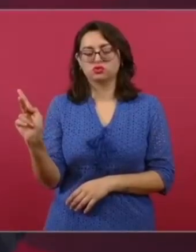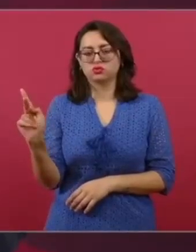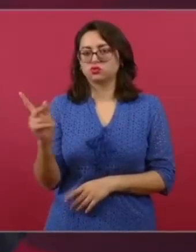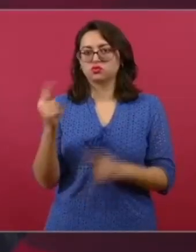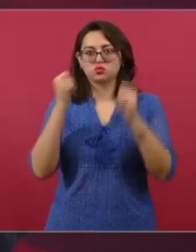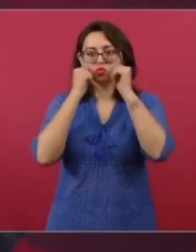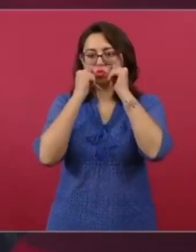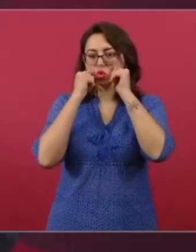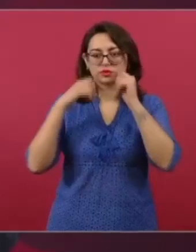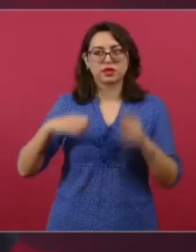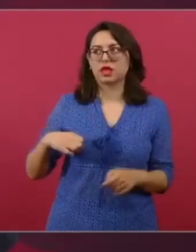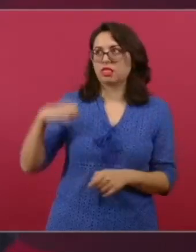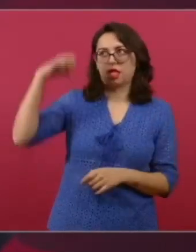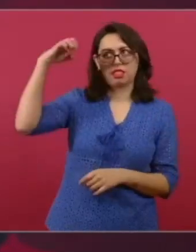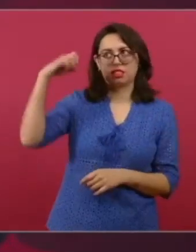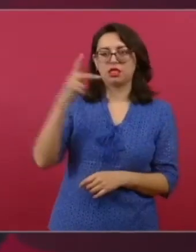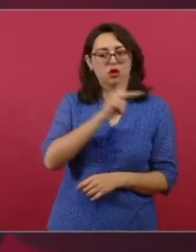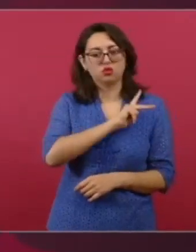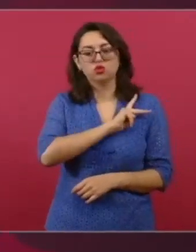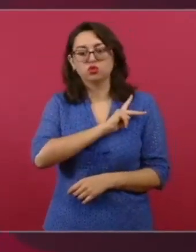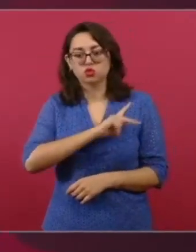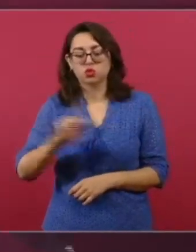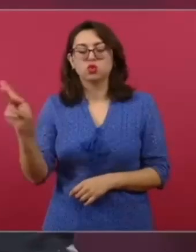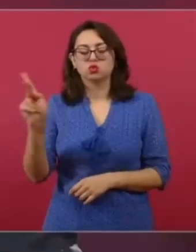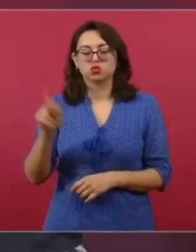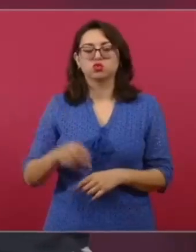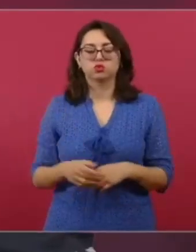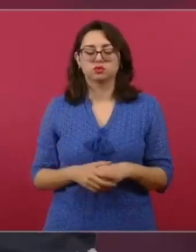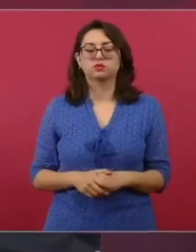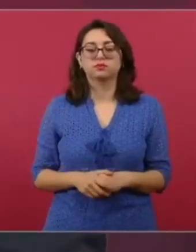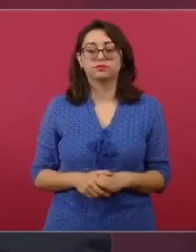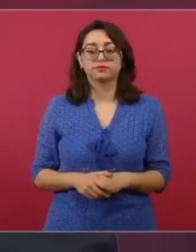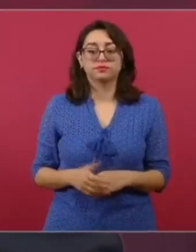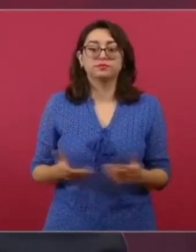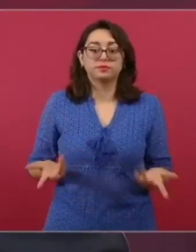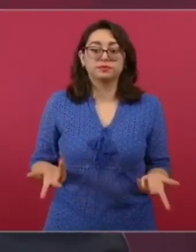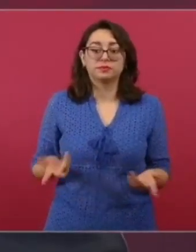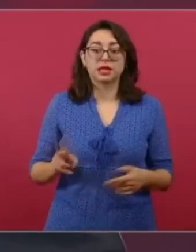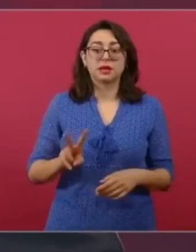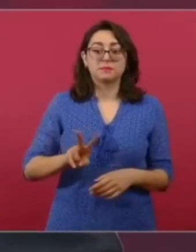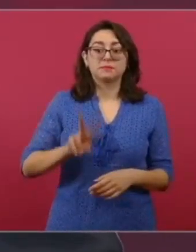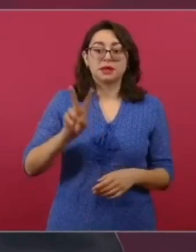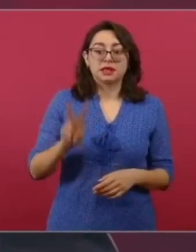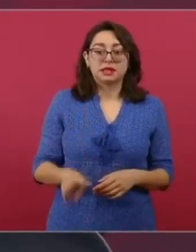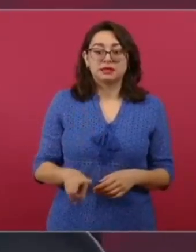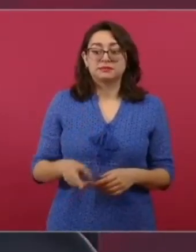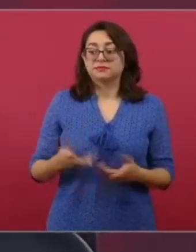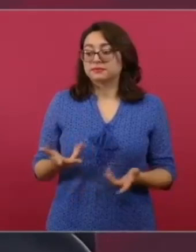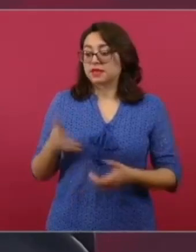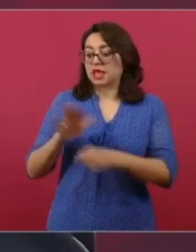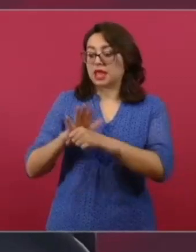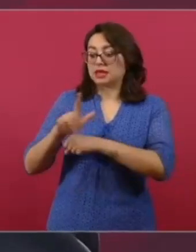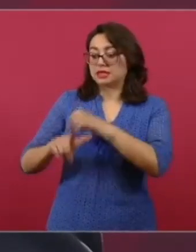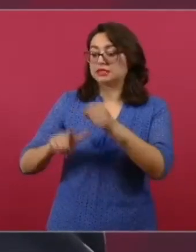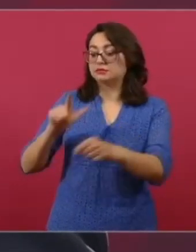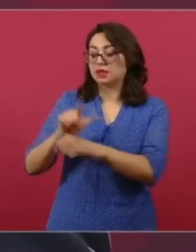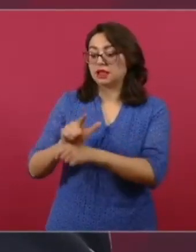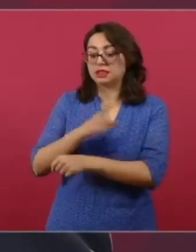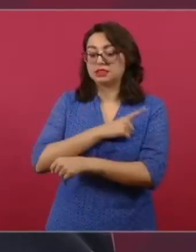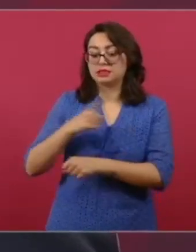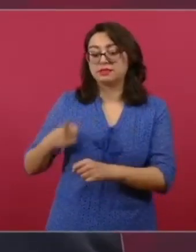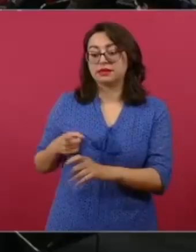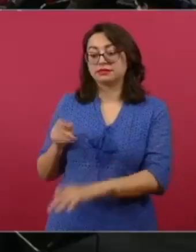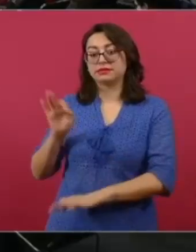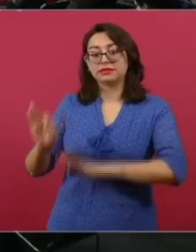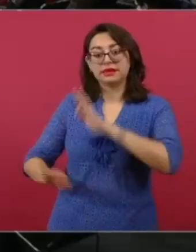humano respetuoso a los animales,